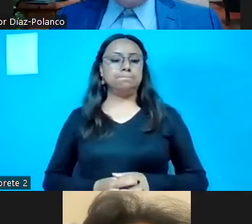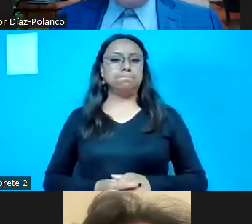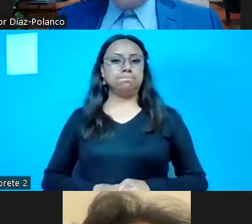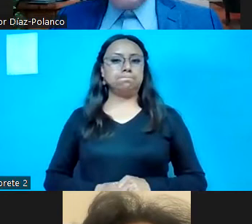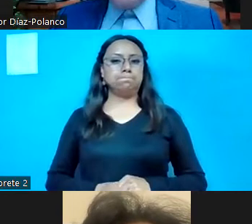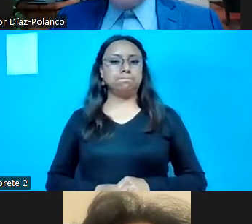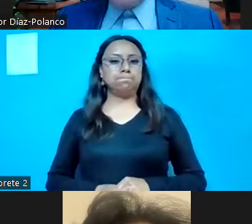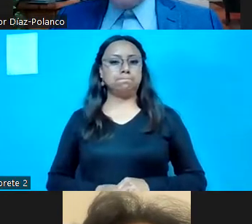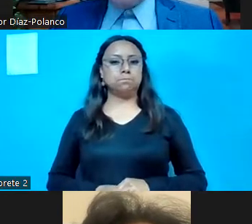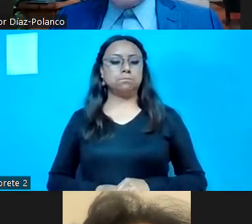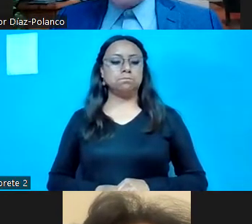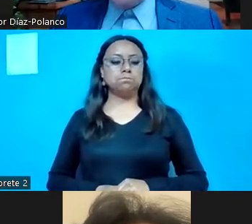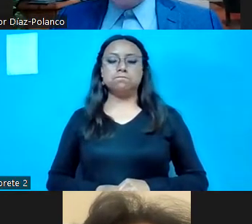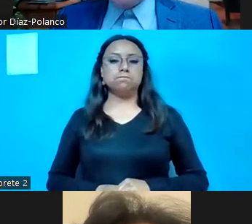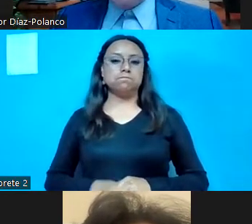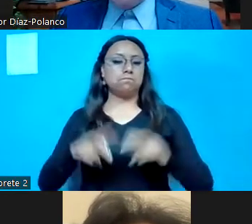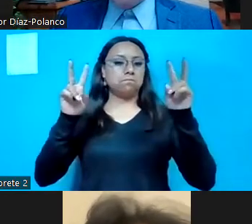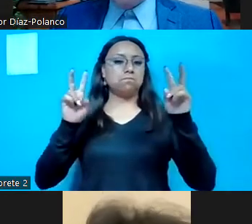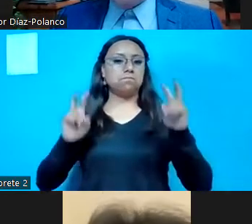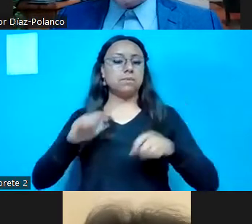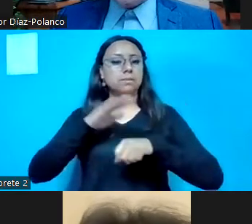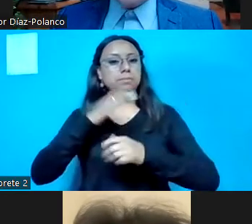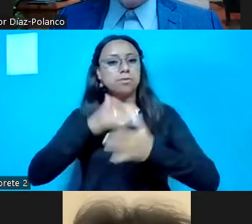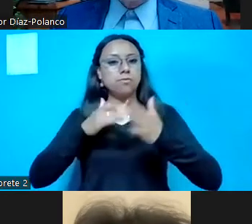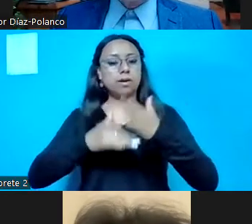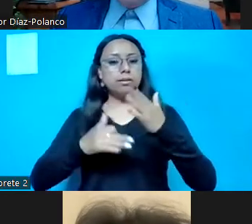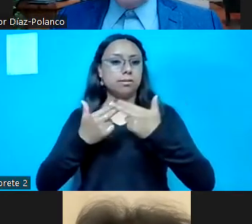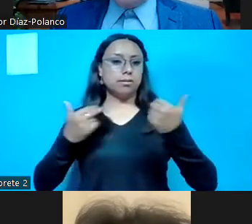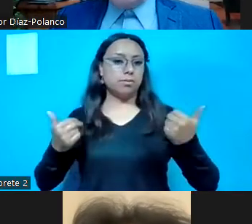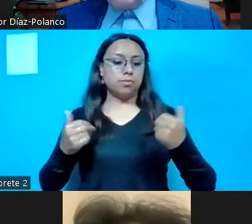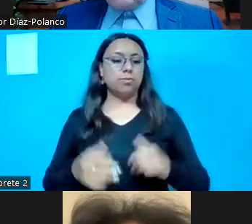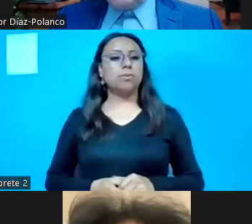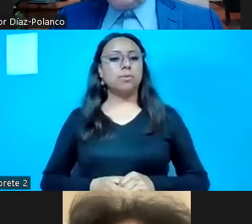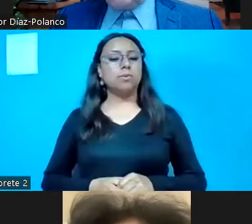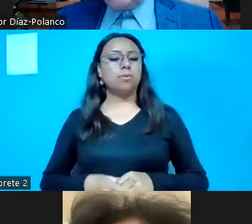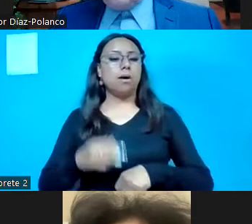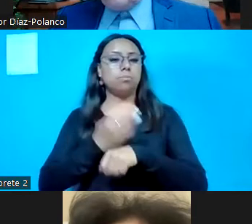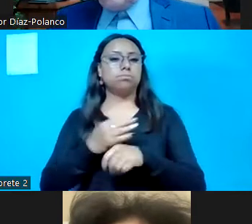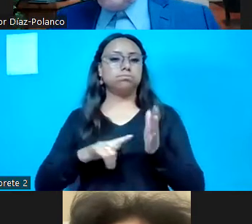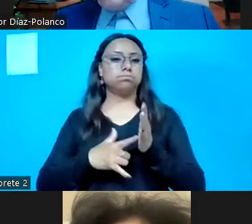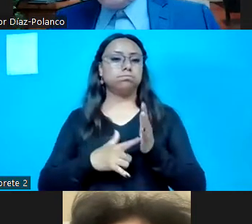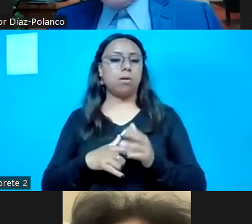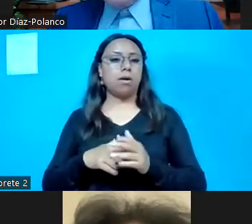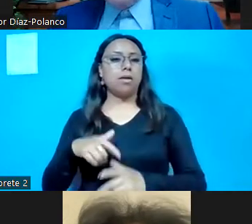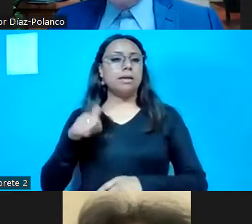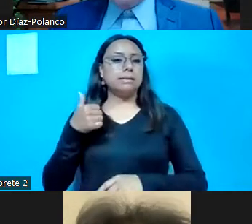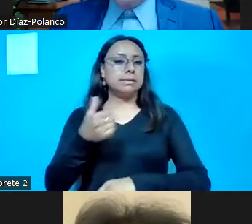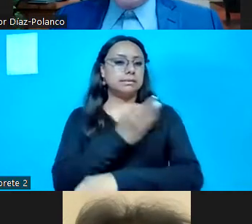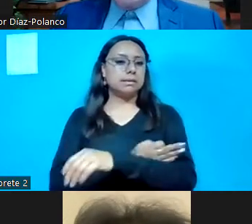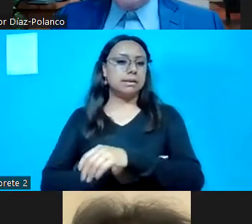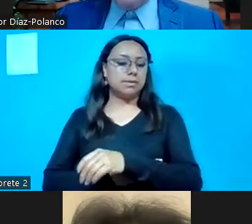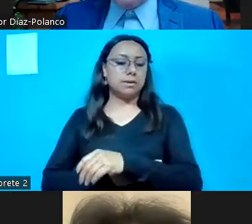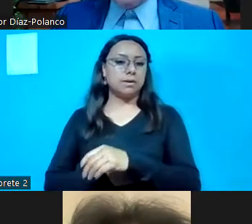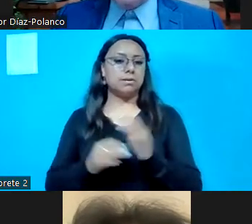Muy bien. No existiendo más temas pendientes por tratar y siendo las 18 horas con